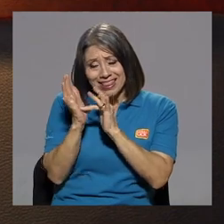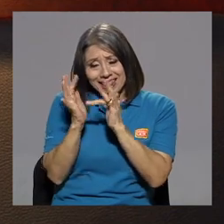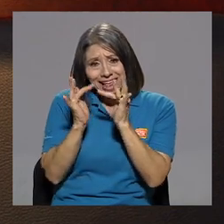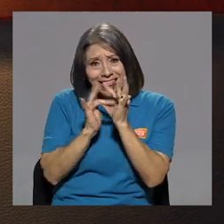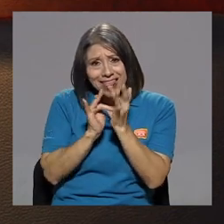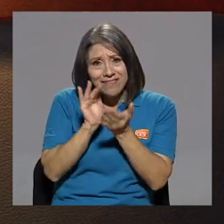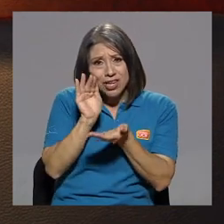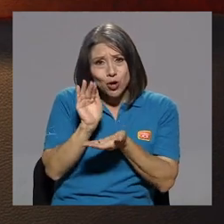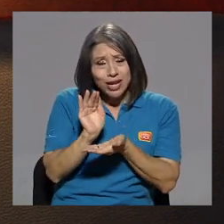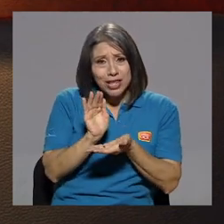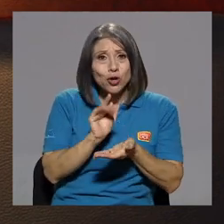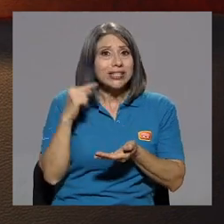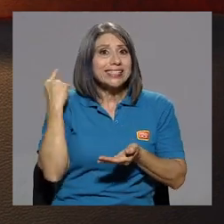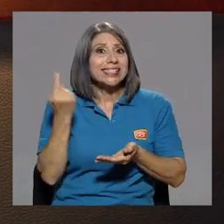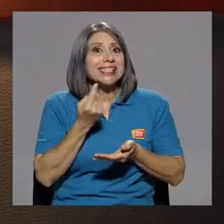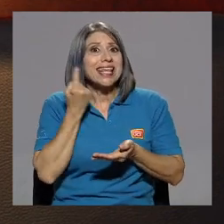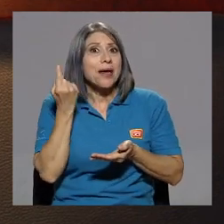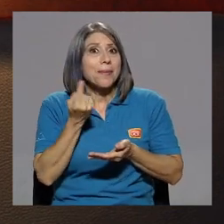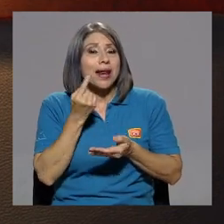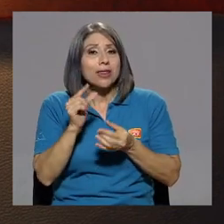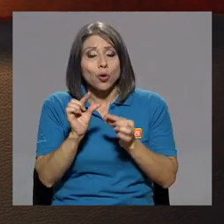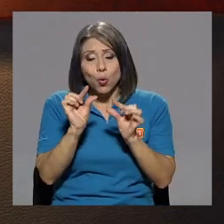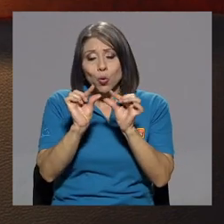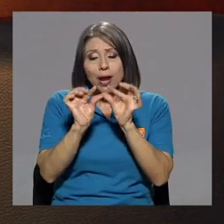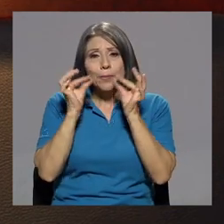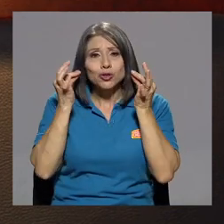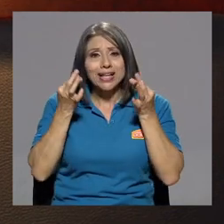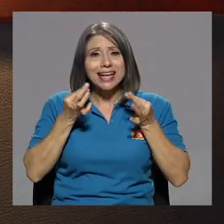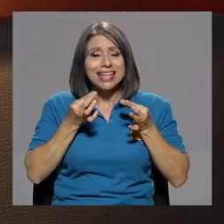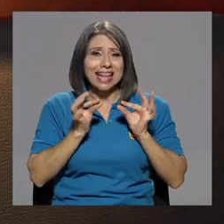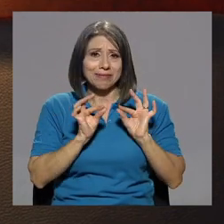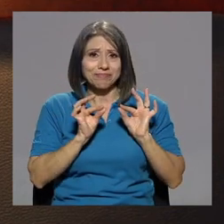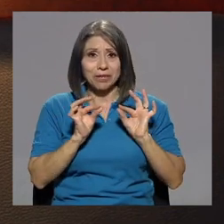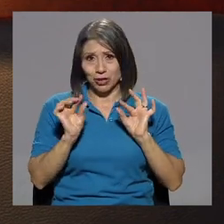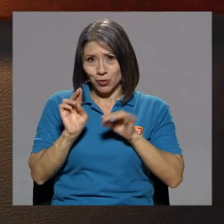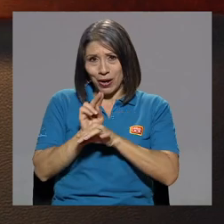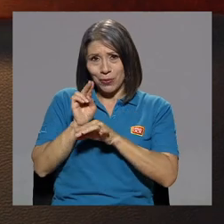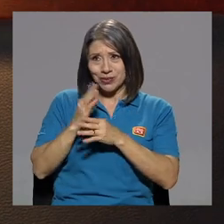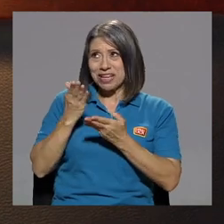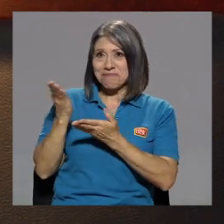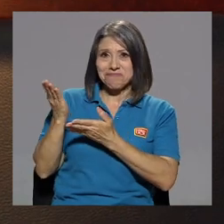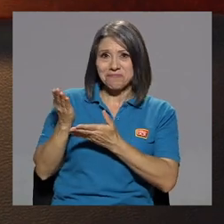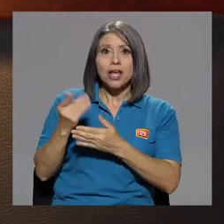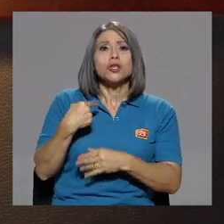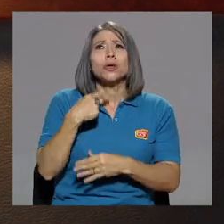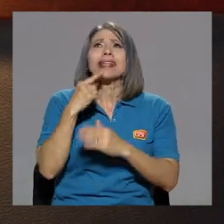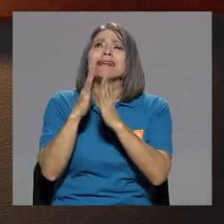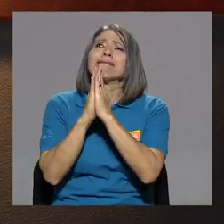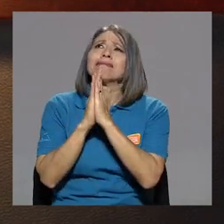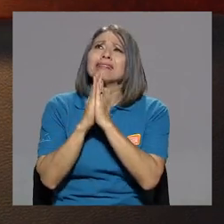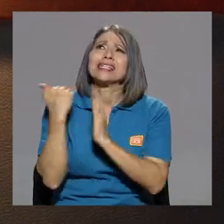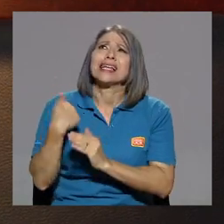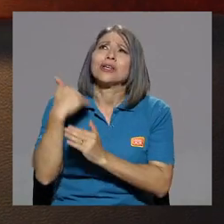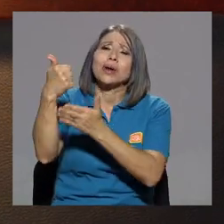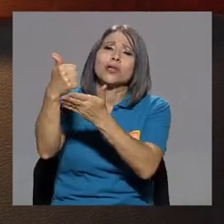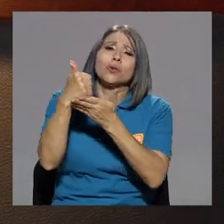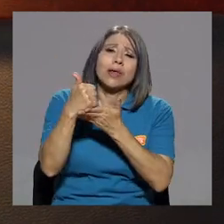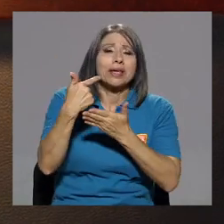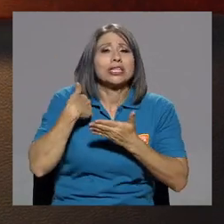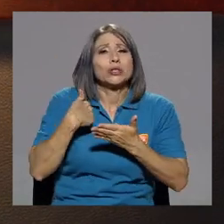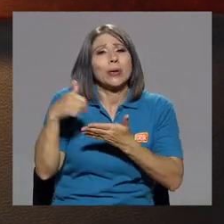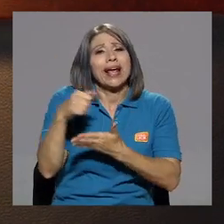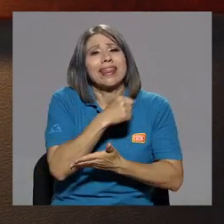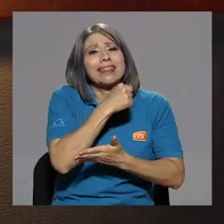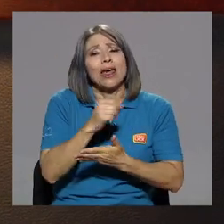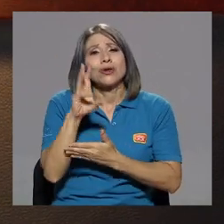postalita y me la puse aquí. Le señor, ayúdeme, porque he cantado en seis festivales